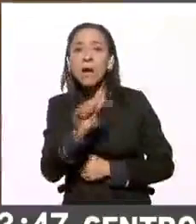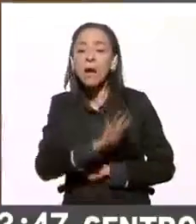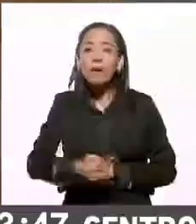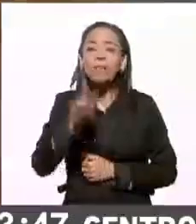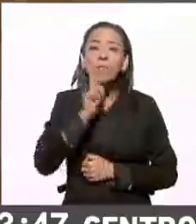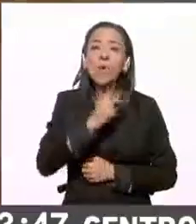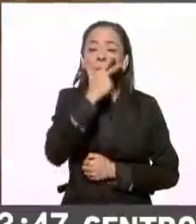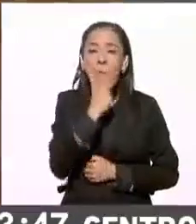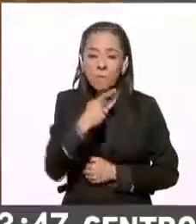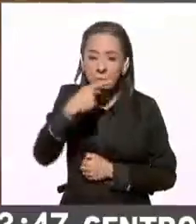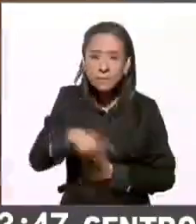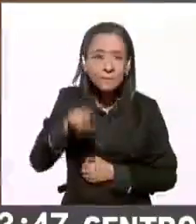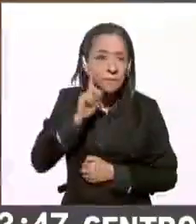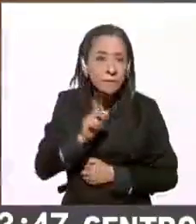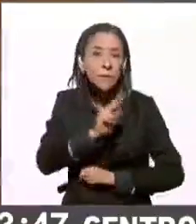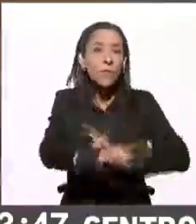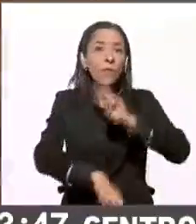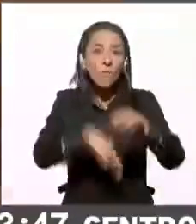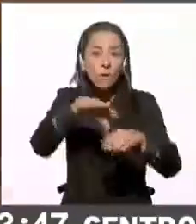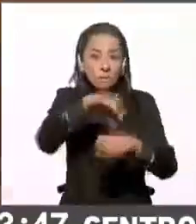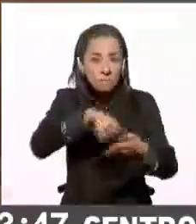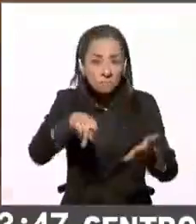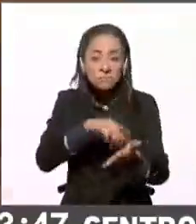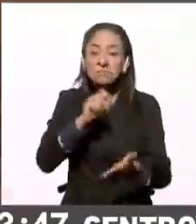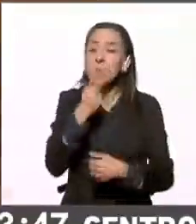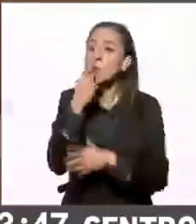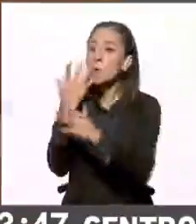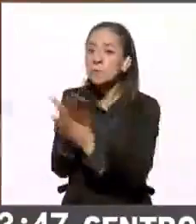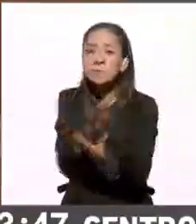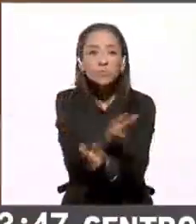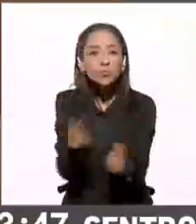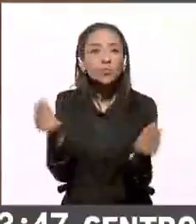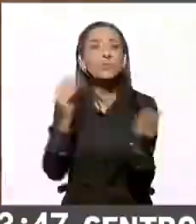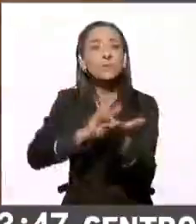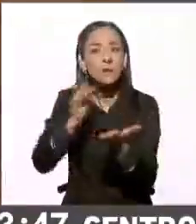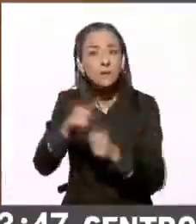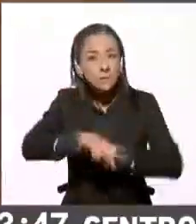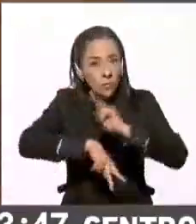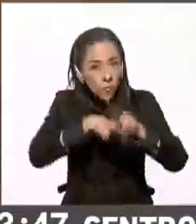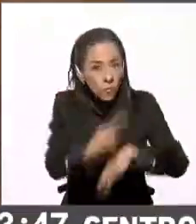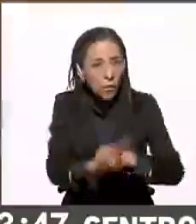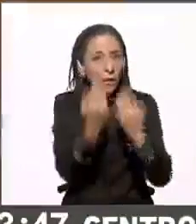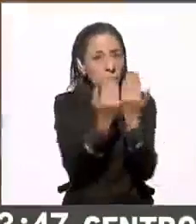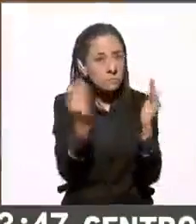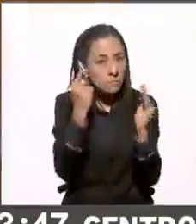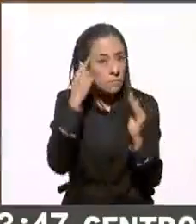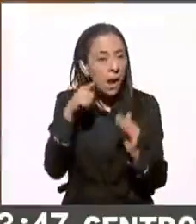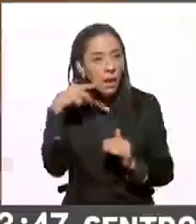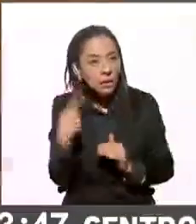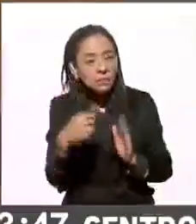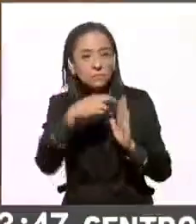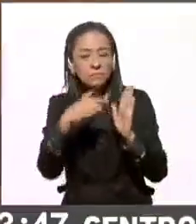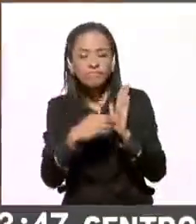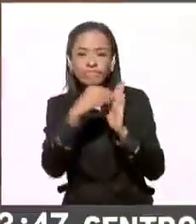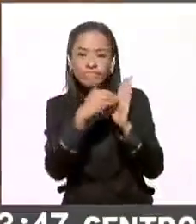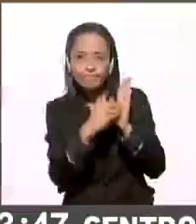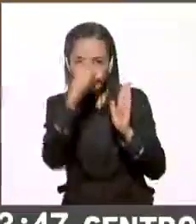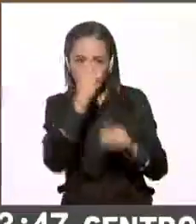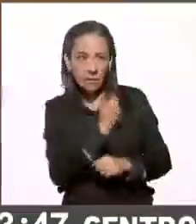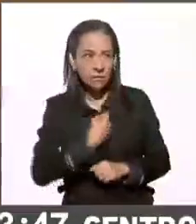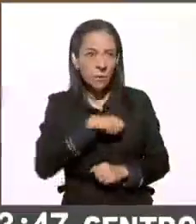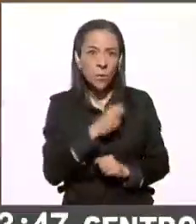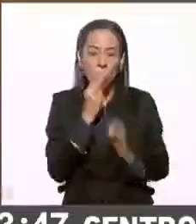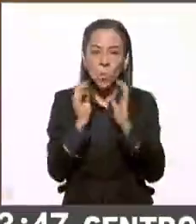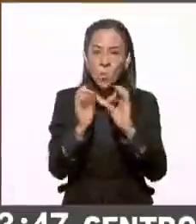la participación, el que hayan llegado a las casillas respetando las medidas de seguridad sanitaria y